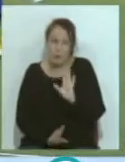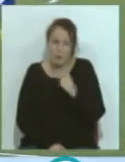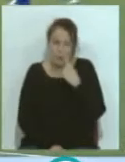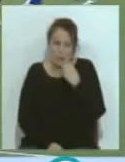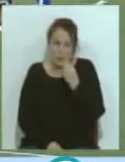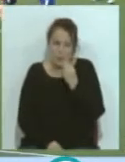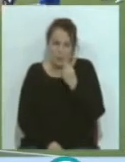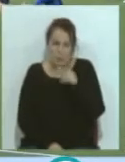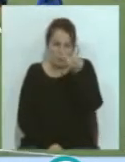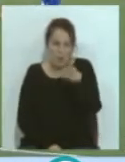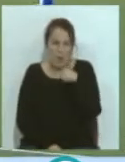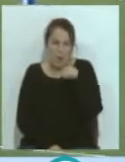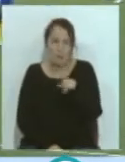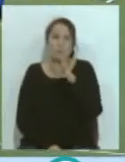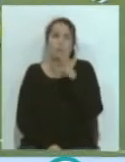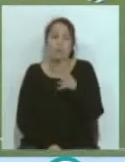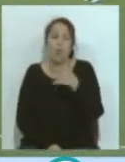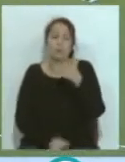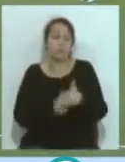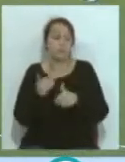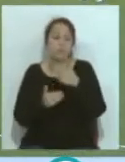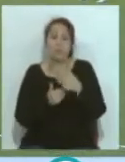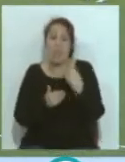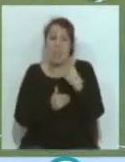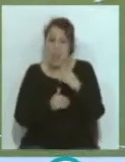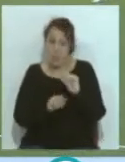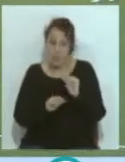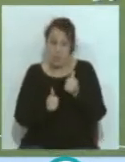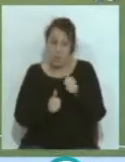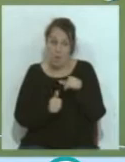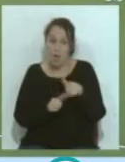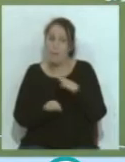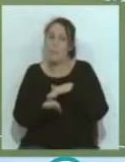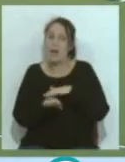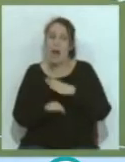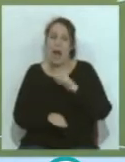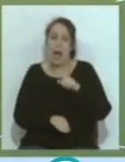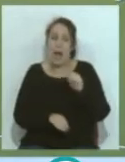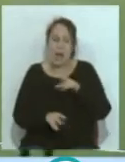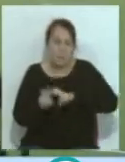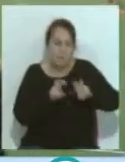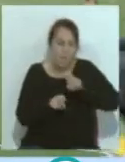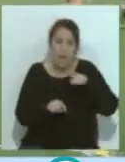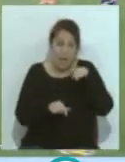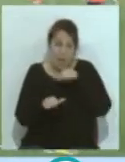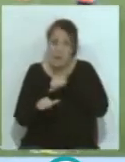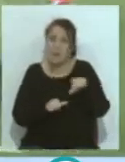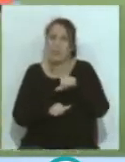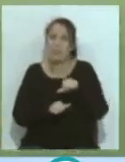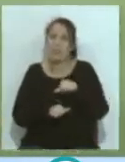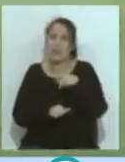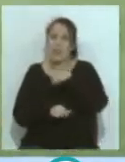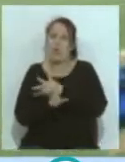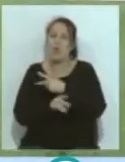fue desarrollándose desde que Diacaví se fue a buscar a Cala y a partir de ahí Gabriel Paulista,